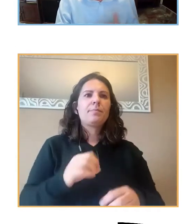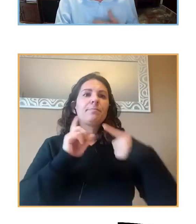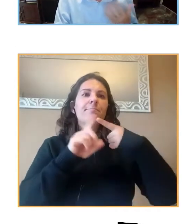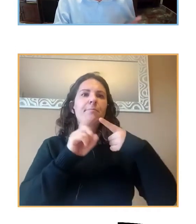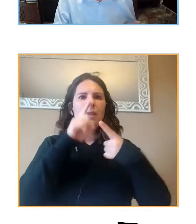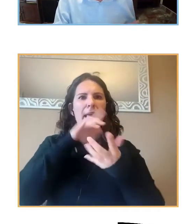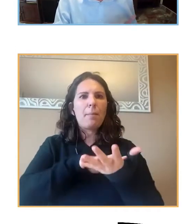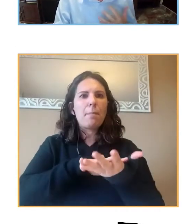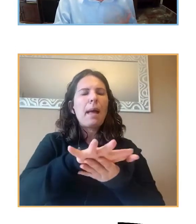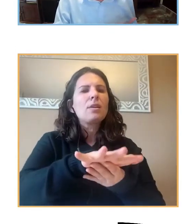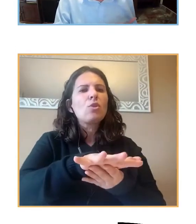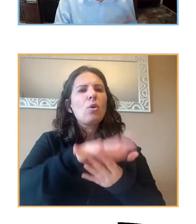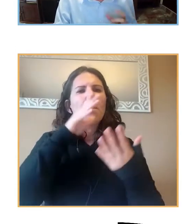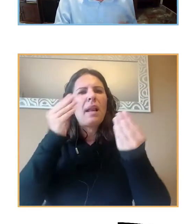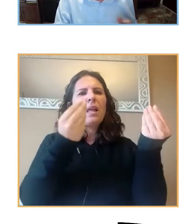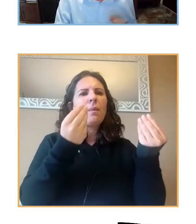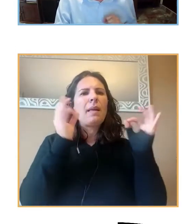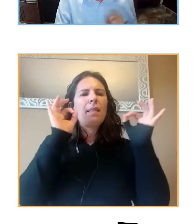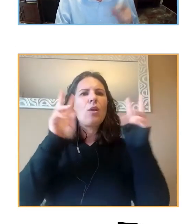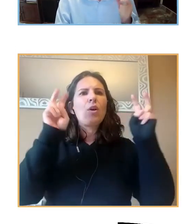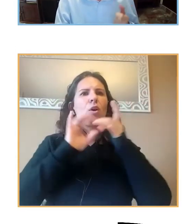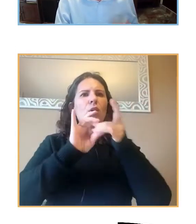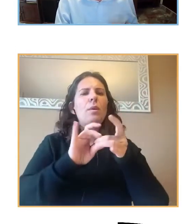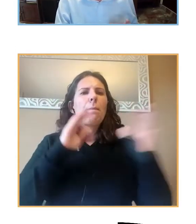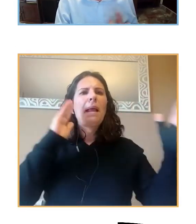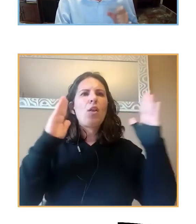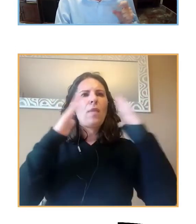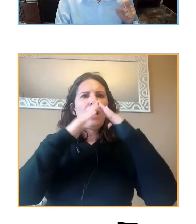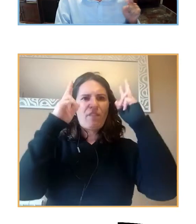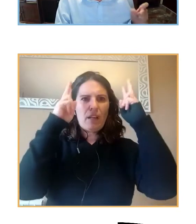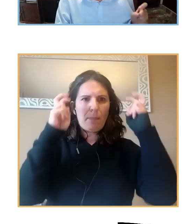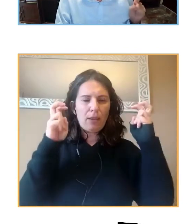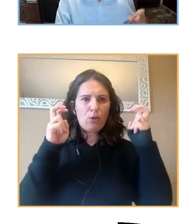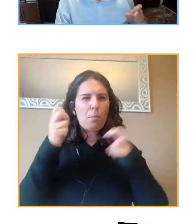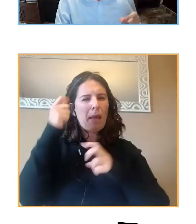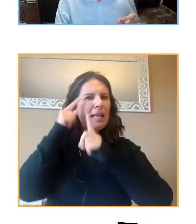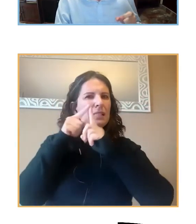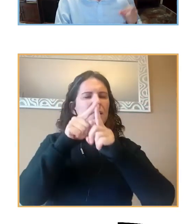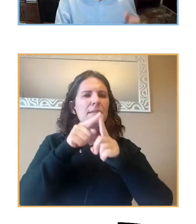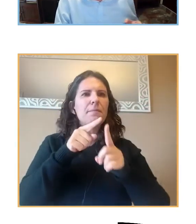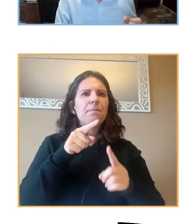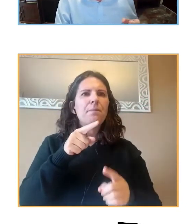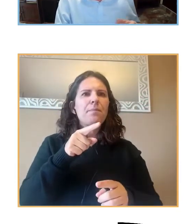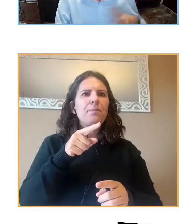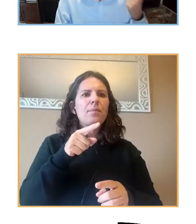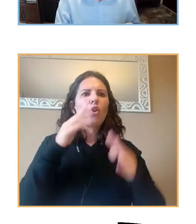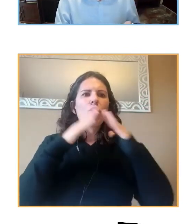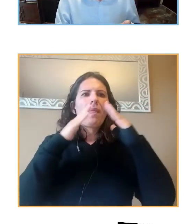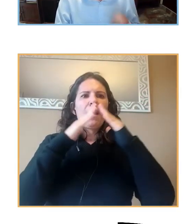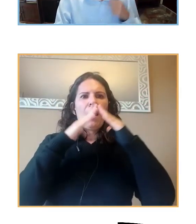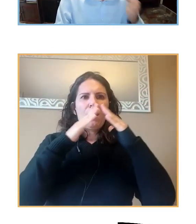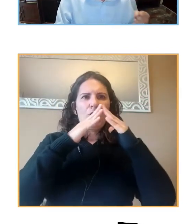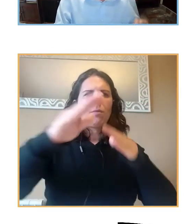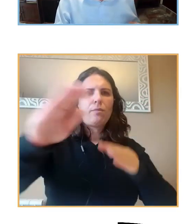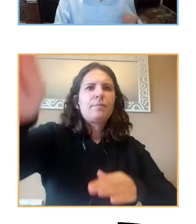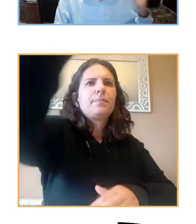respecto al confinamiento, el periodo de confinamiento. Principalmente dirigido al confinamiento domiciliario tan